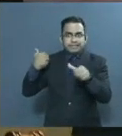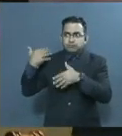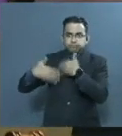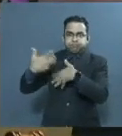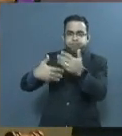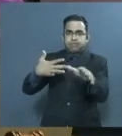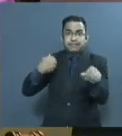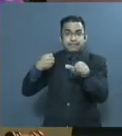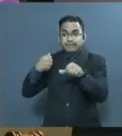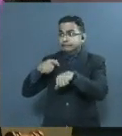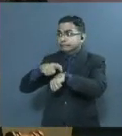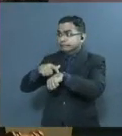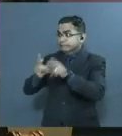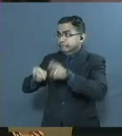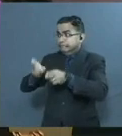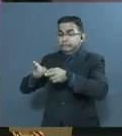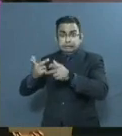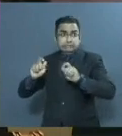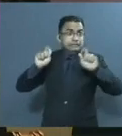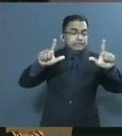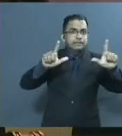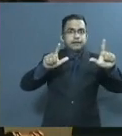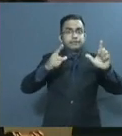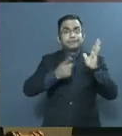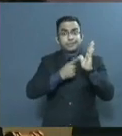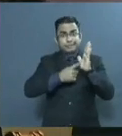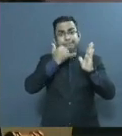profundidad que eran necesarios en el momento.